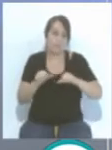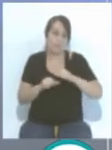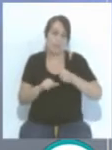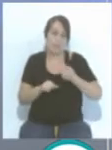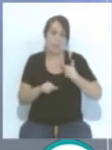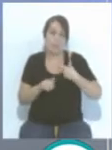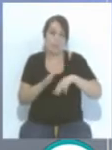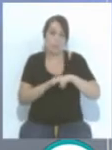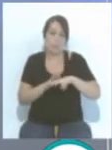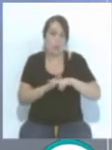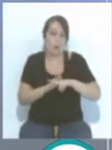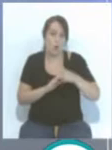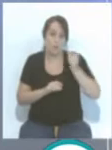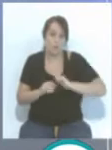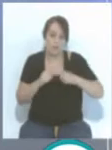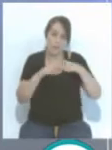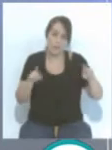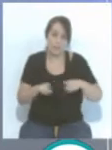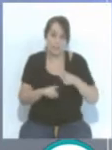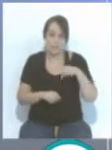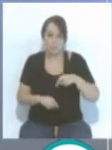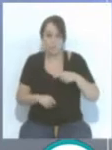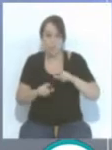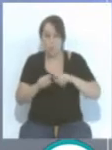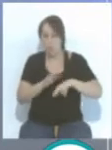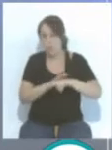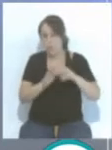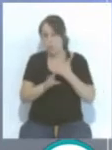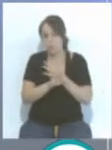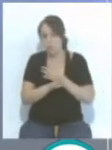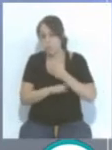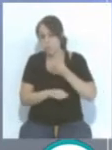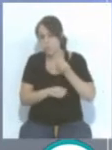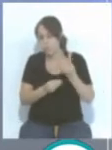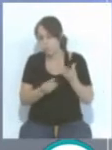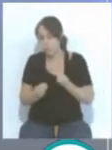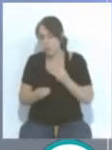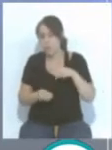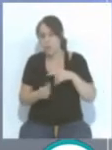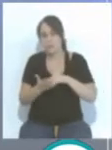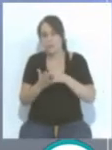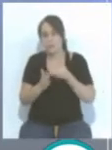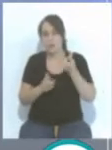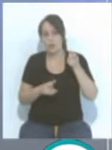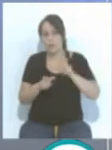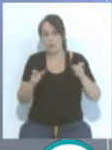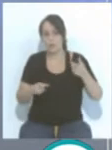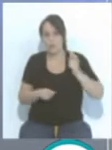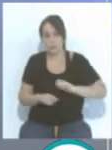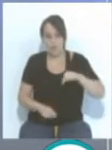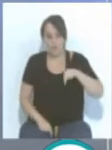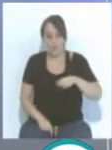Profesional, del fútbol federativo, que también hay muchísimos jugadores y técnicos y gente profesionales en esa